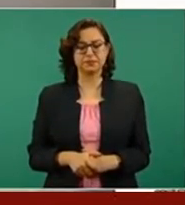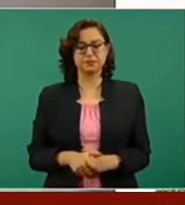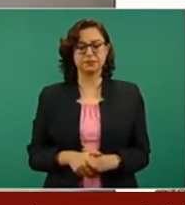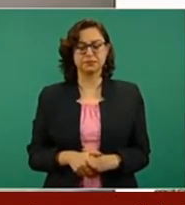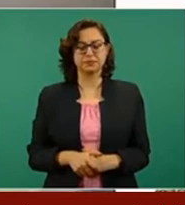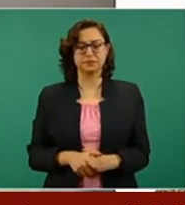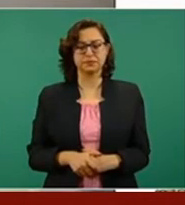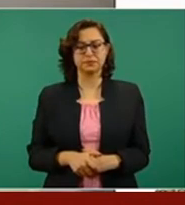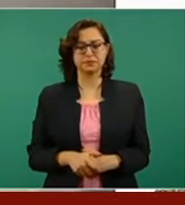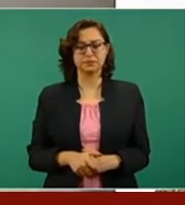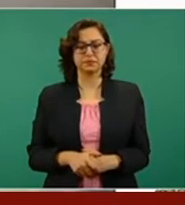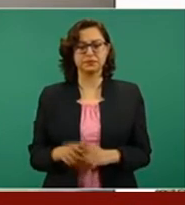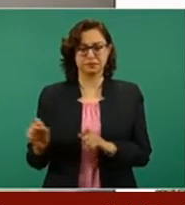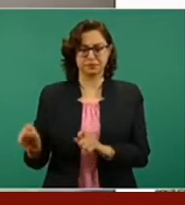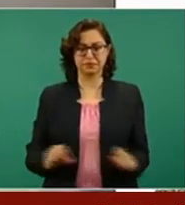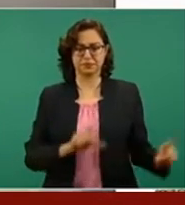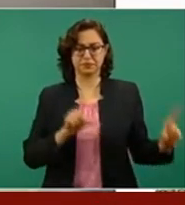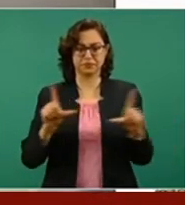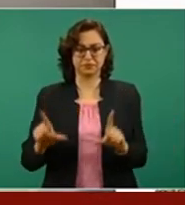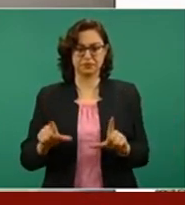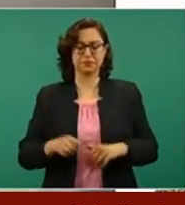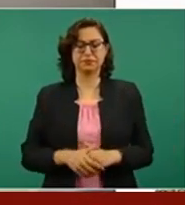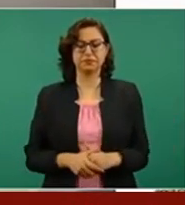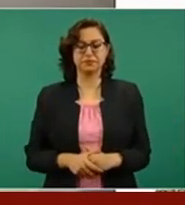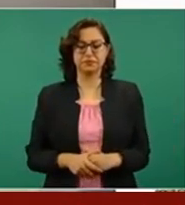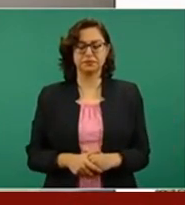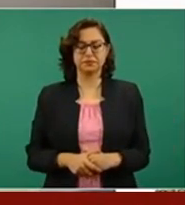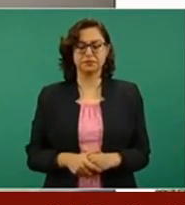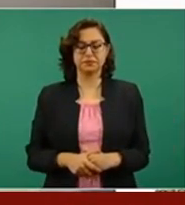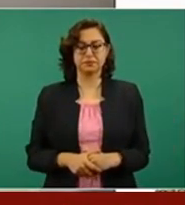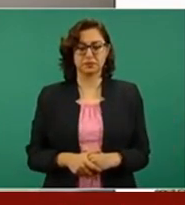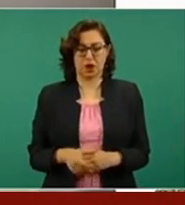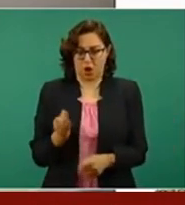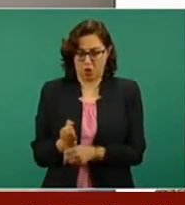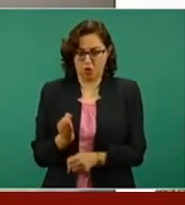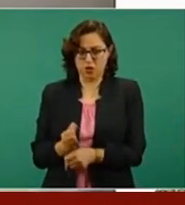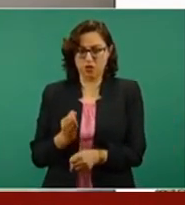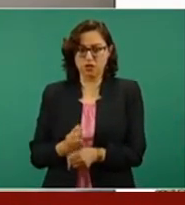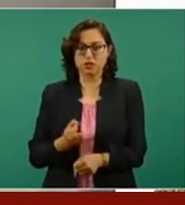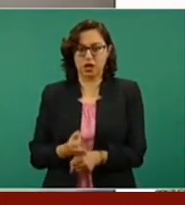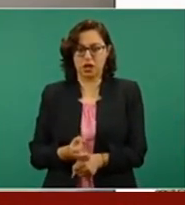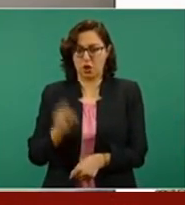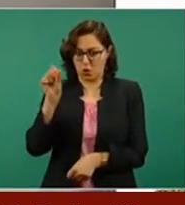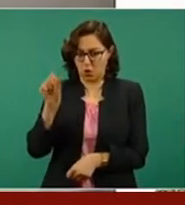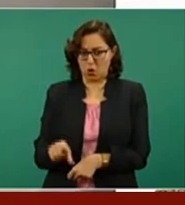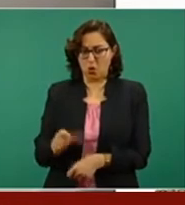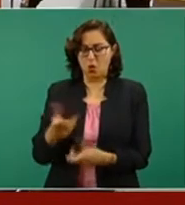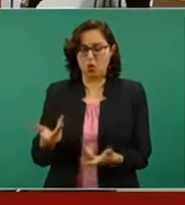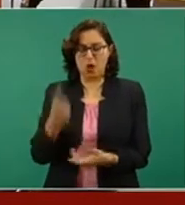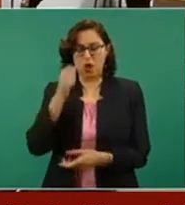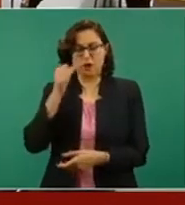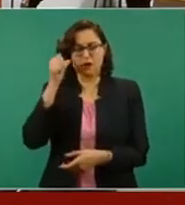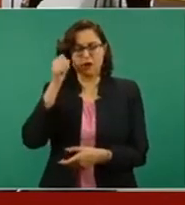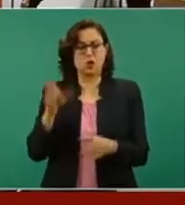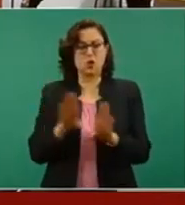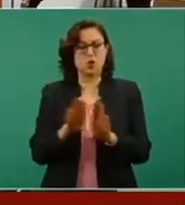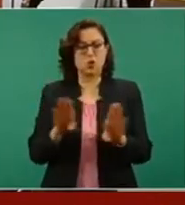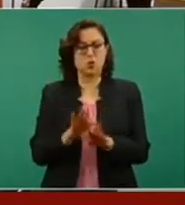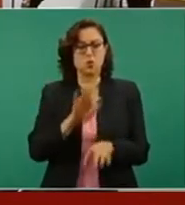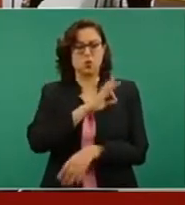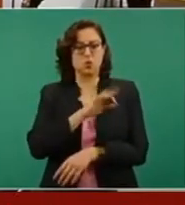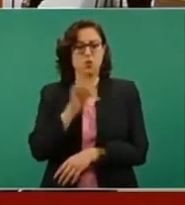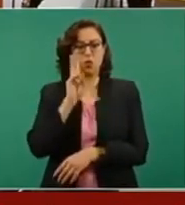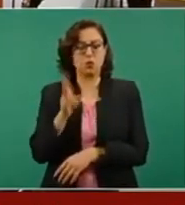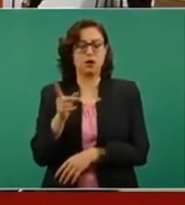Esas son otras fotografías de la situación actual. En la primera fotografía del lado izquierdo es un poco de